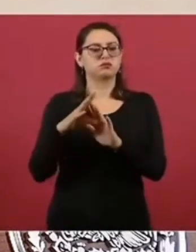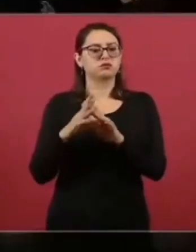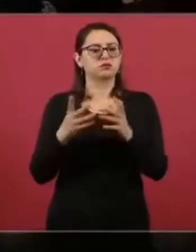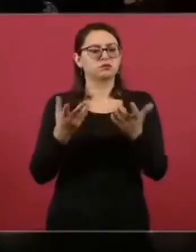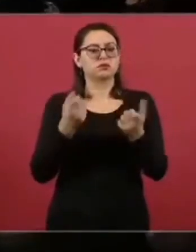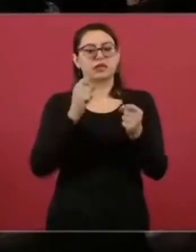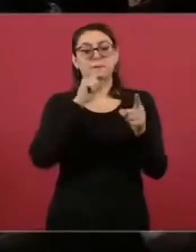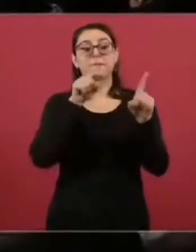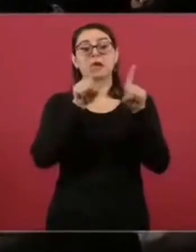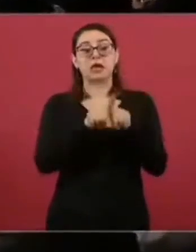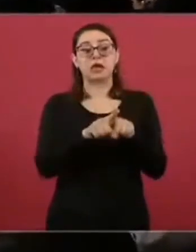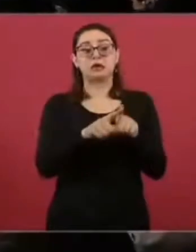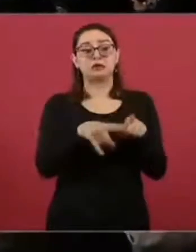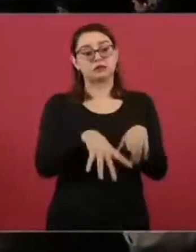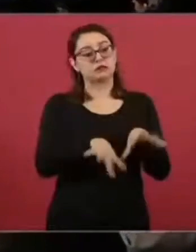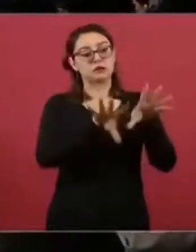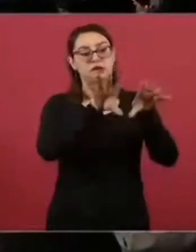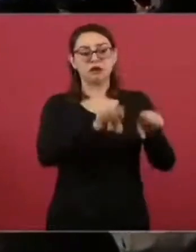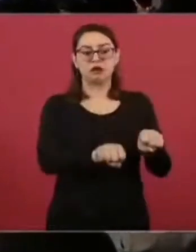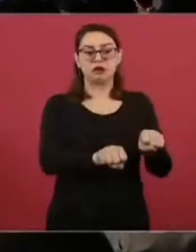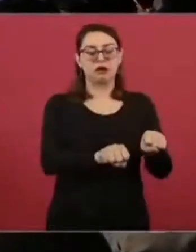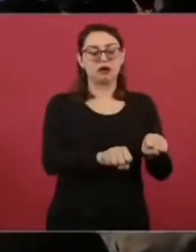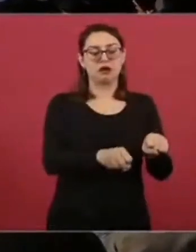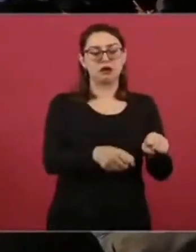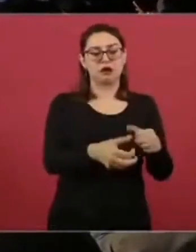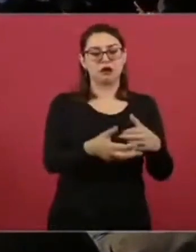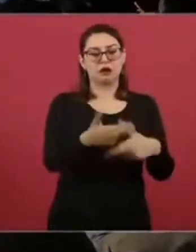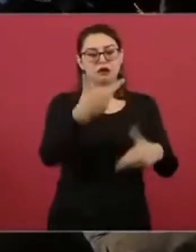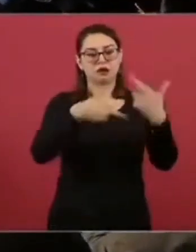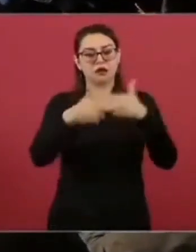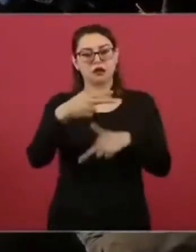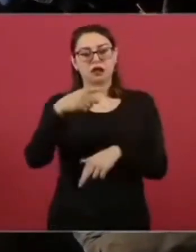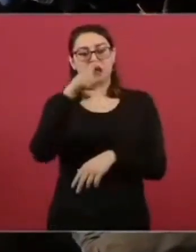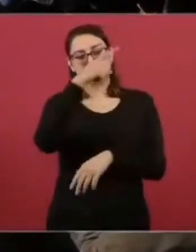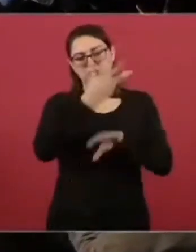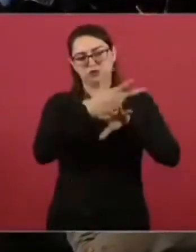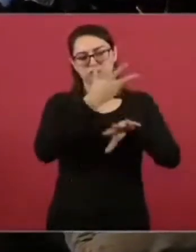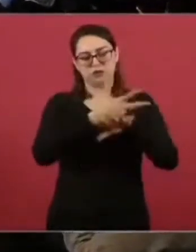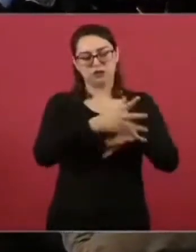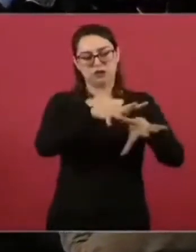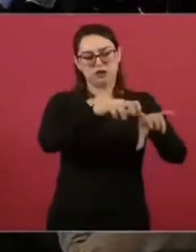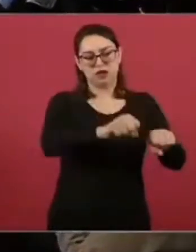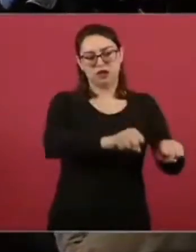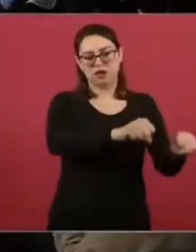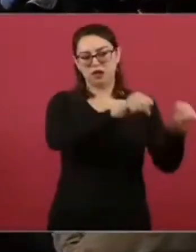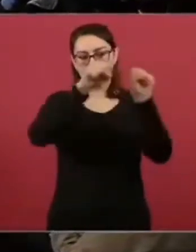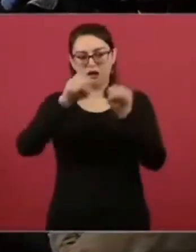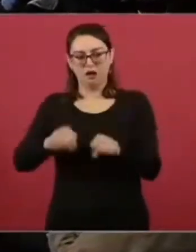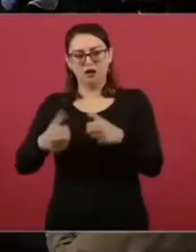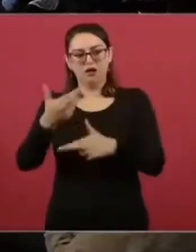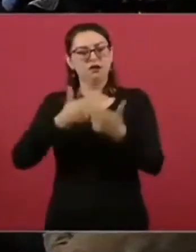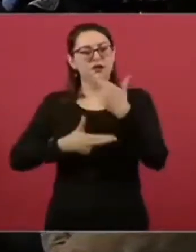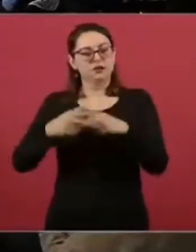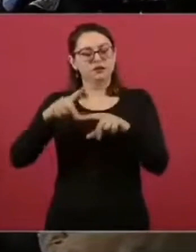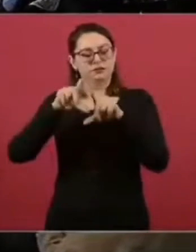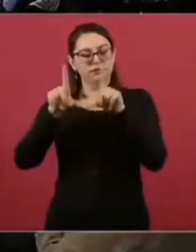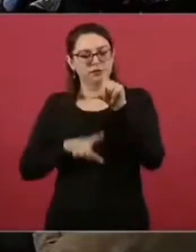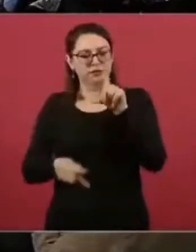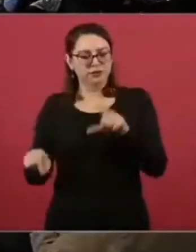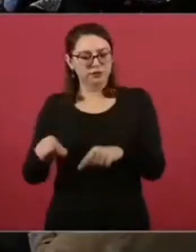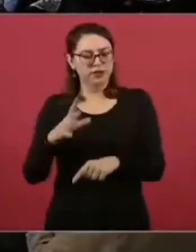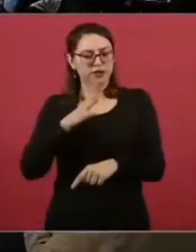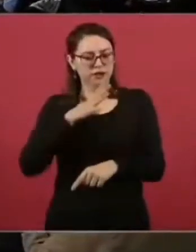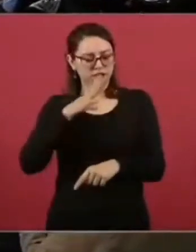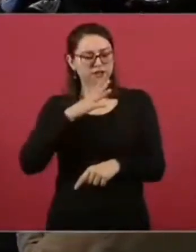deportados de Estados Unidos. Lo tienen el